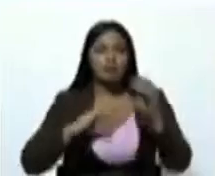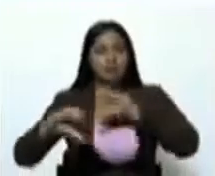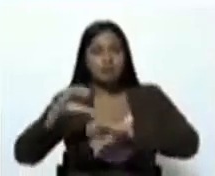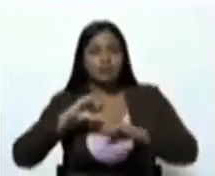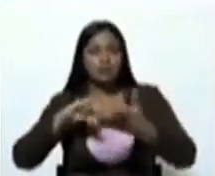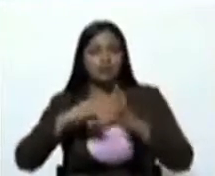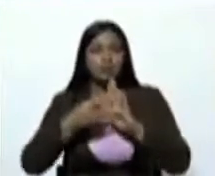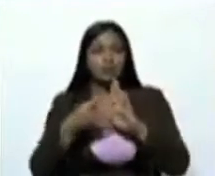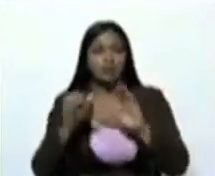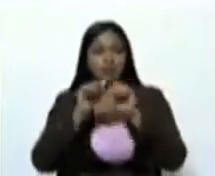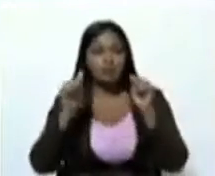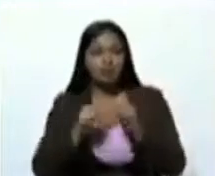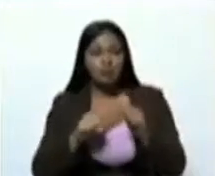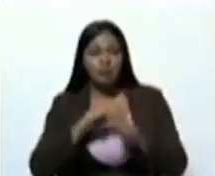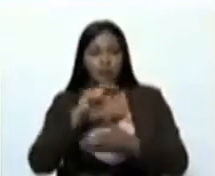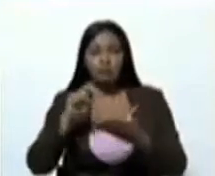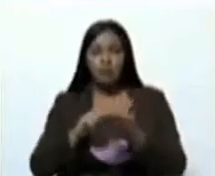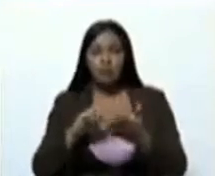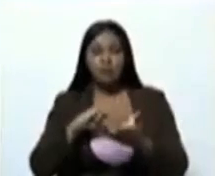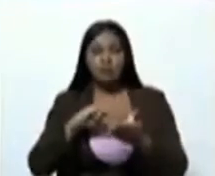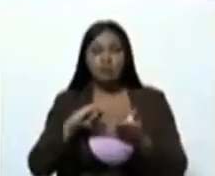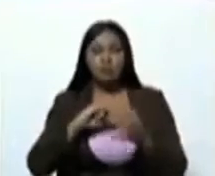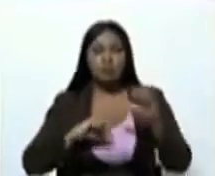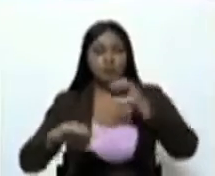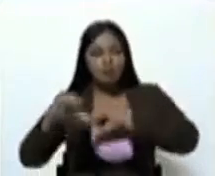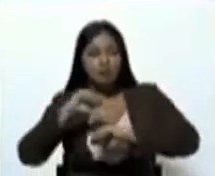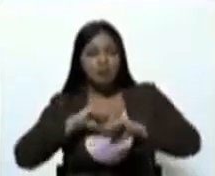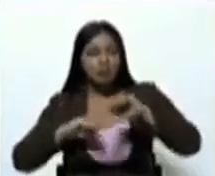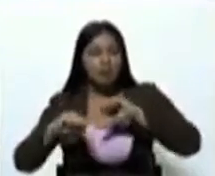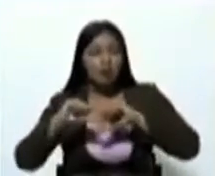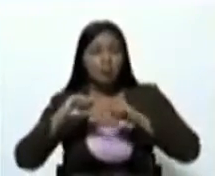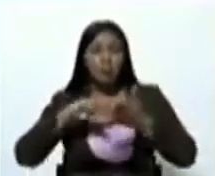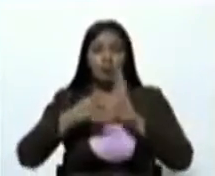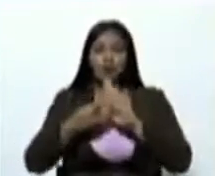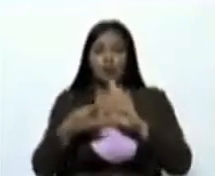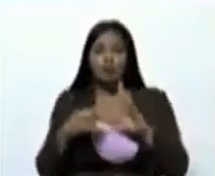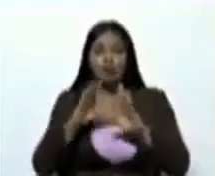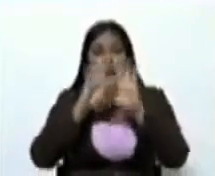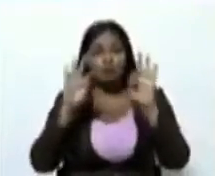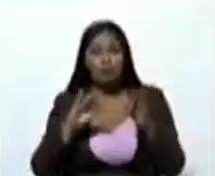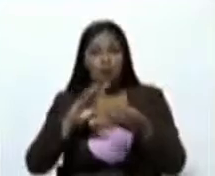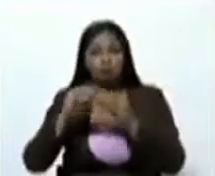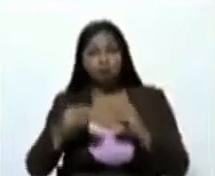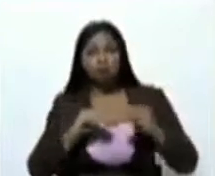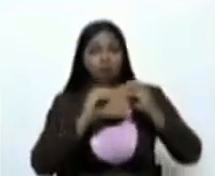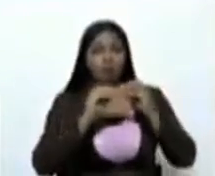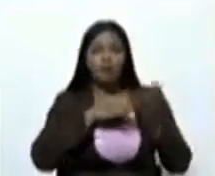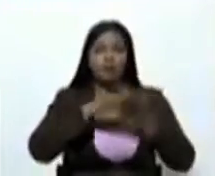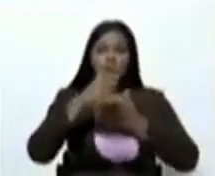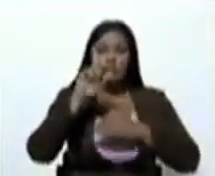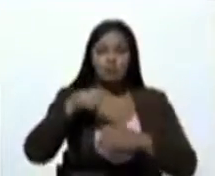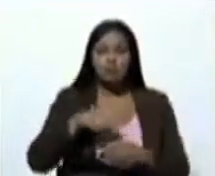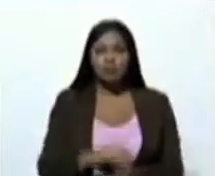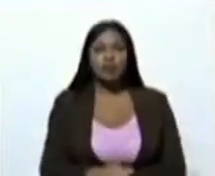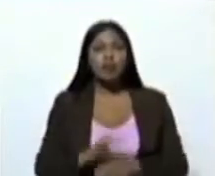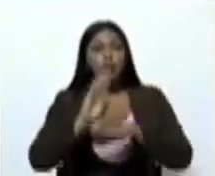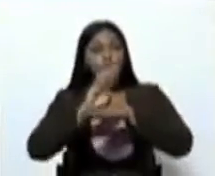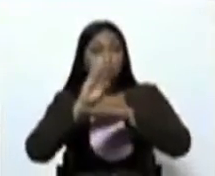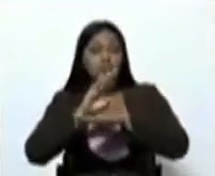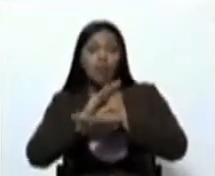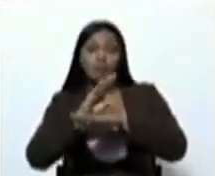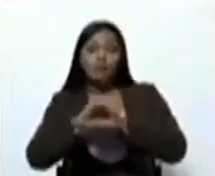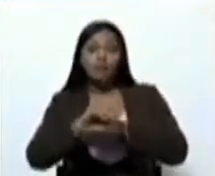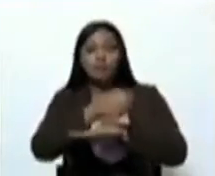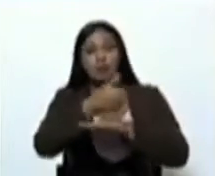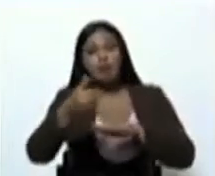y al Sistema Nacional de Ciencia y Tecnología para establecer mecanismos que permitan esas regulaciones y que puedan garantizar la protección de